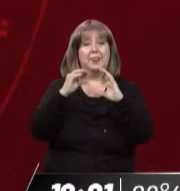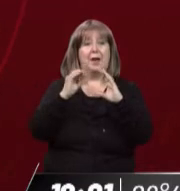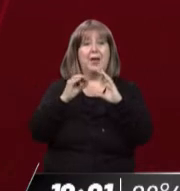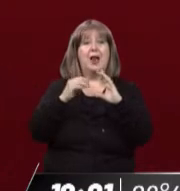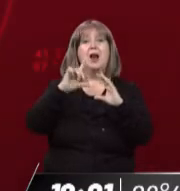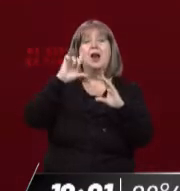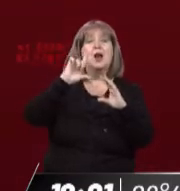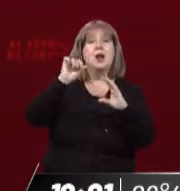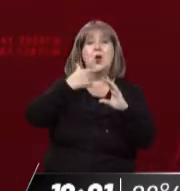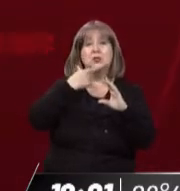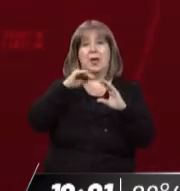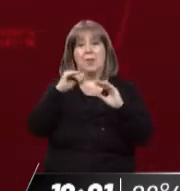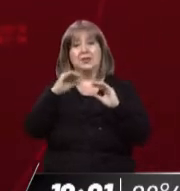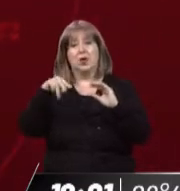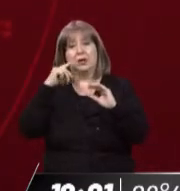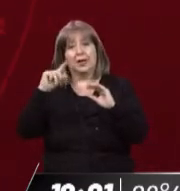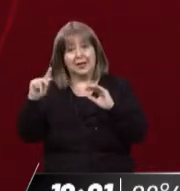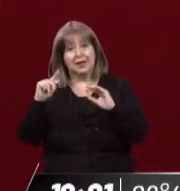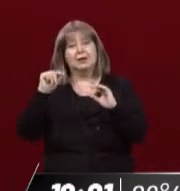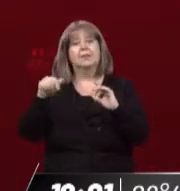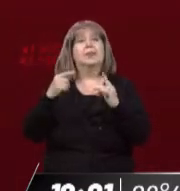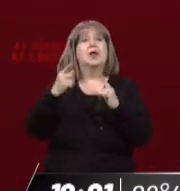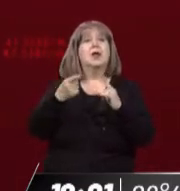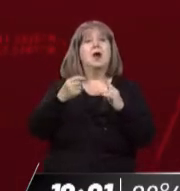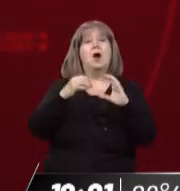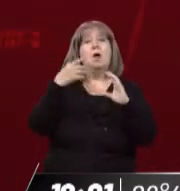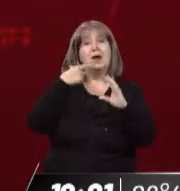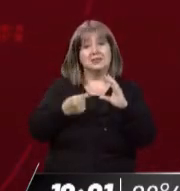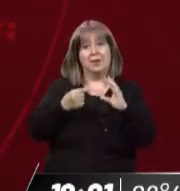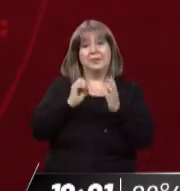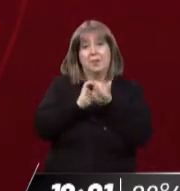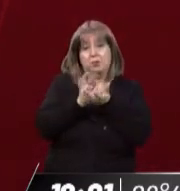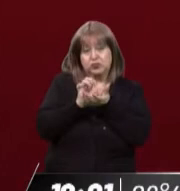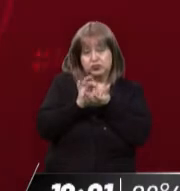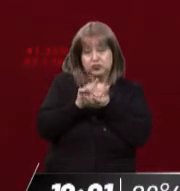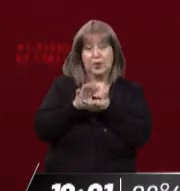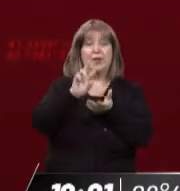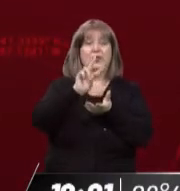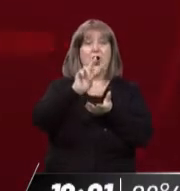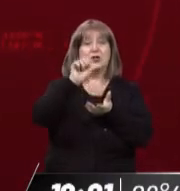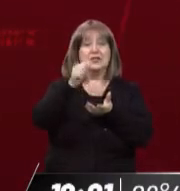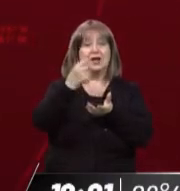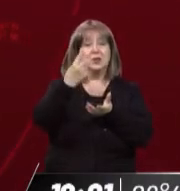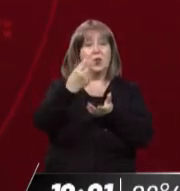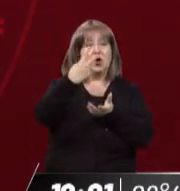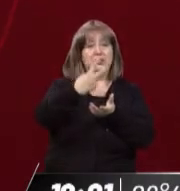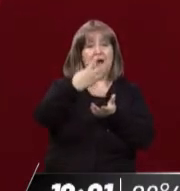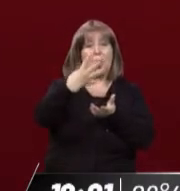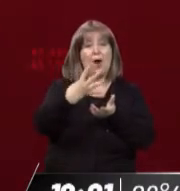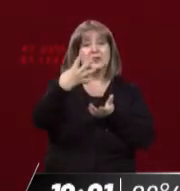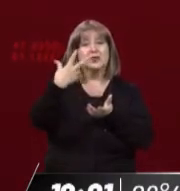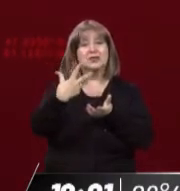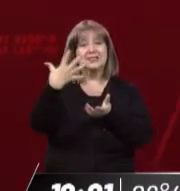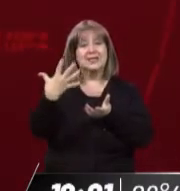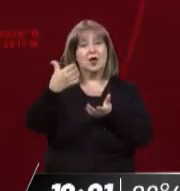espacio y el número de NIC, ¿no? Obviamente que ustedes tengan. Si no, por WhatsApp allí también lo dejamos un ratito para que puedan anotarlo. 2613